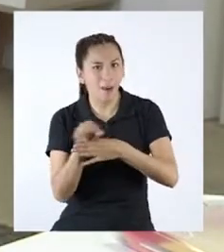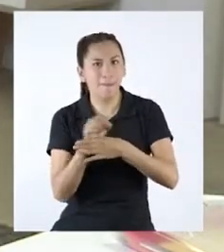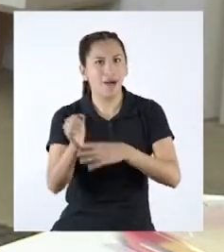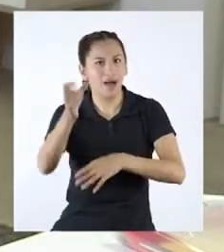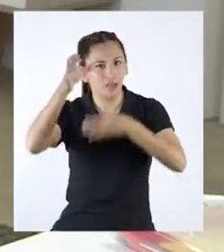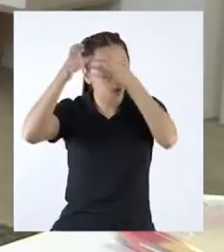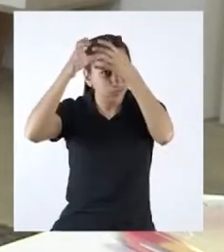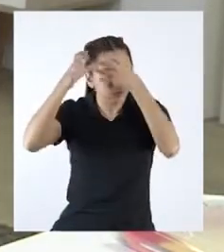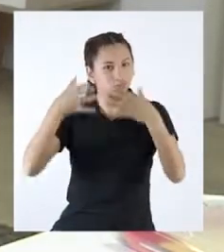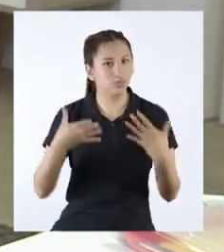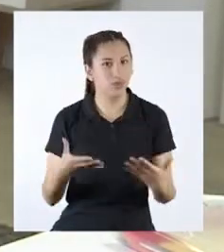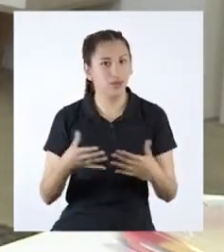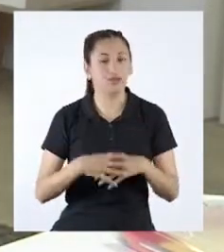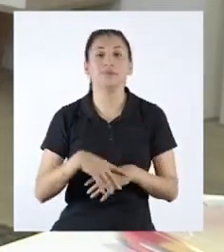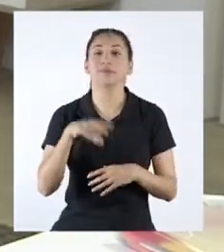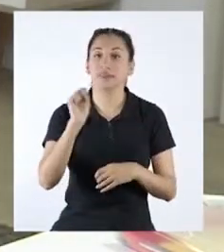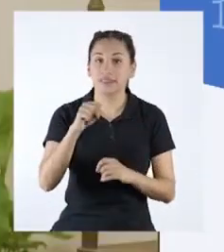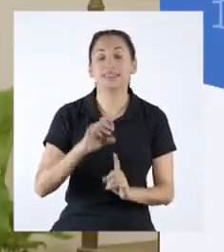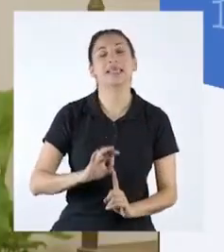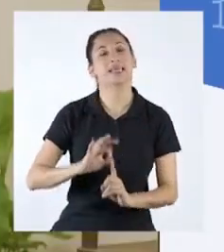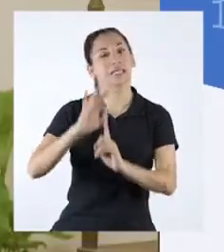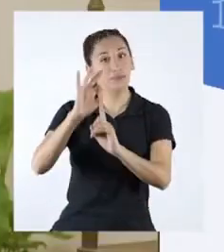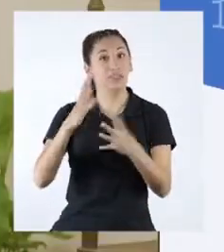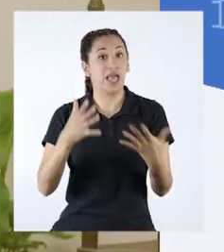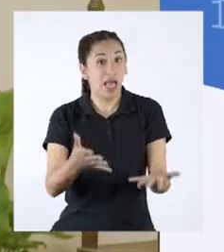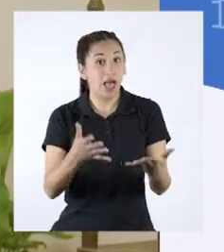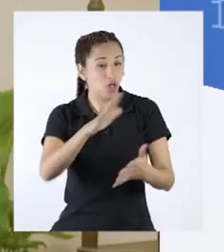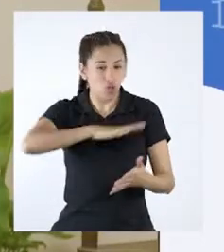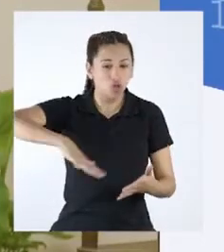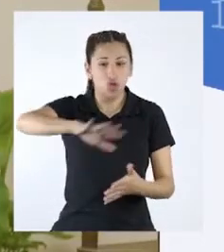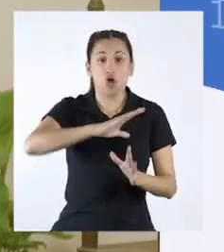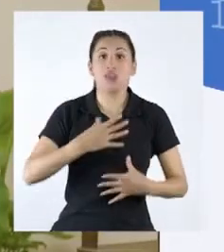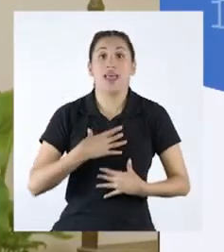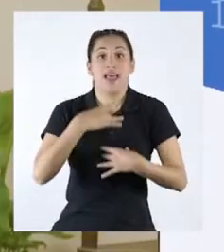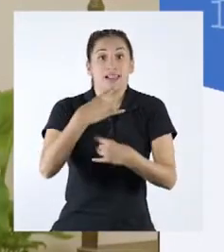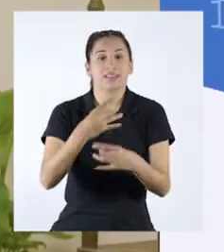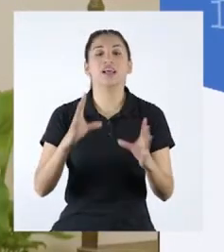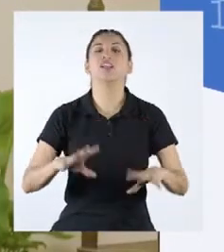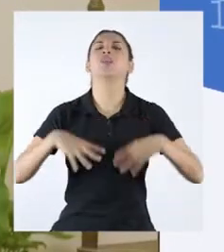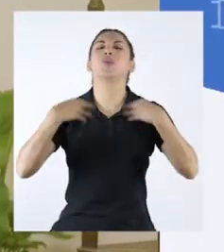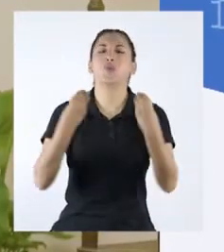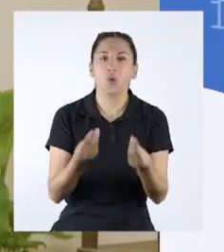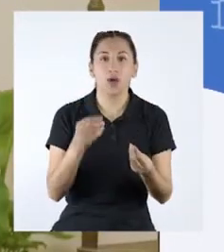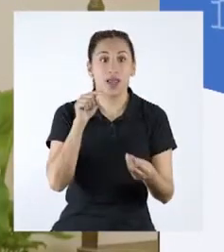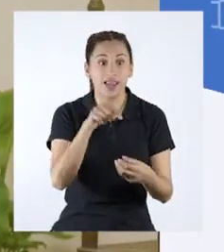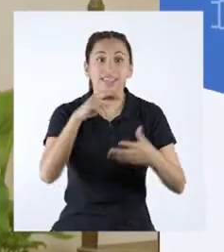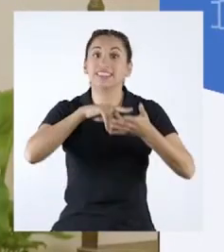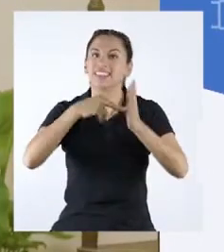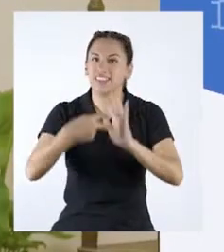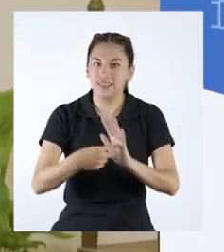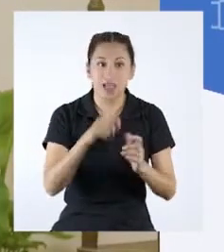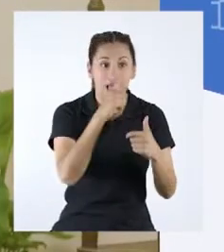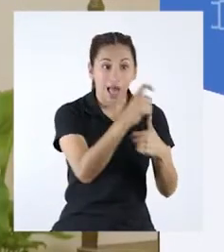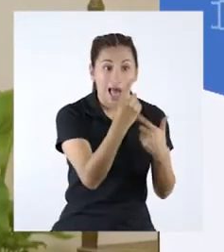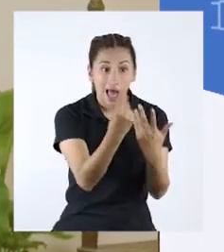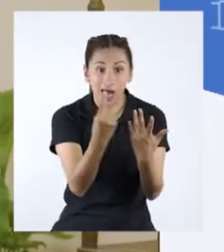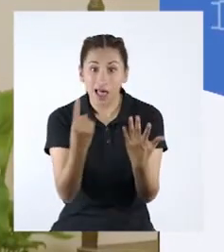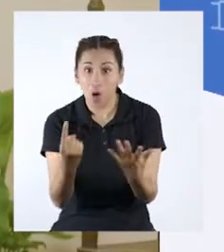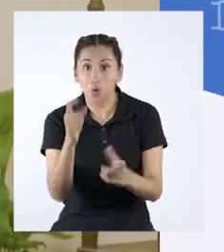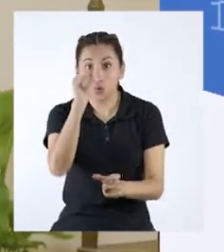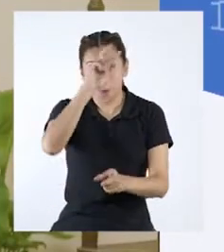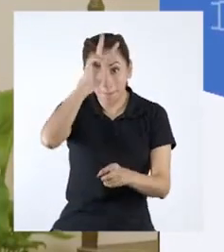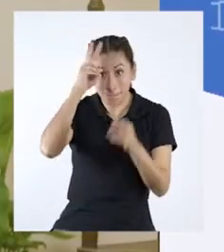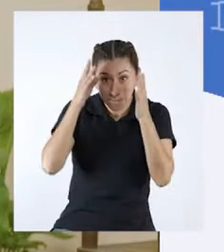prácticas y conocimientos. Es especialmente interesante porque esto significa que cada uno de las